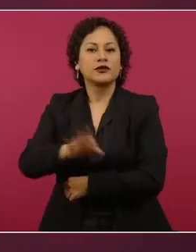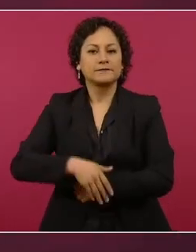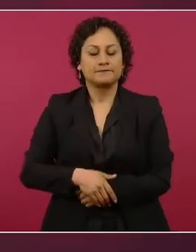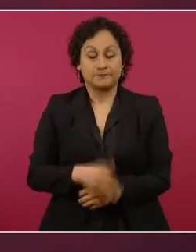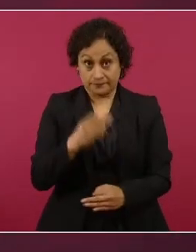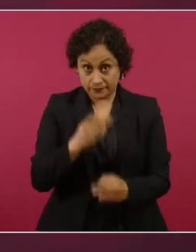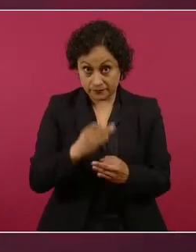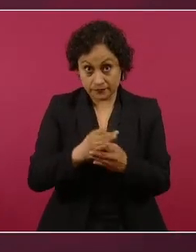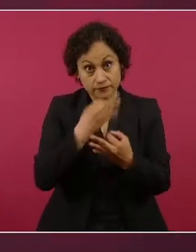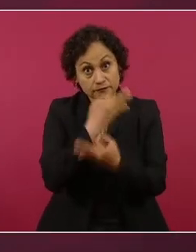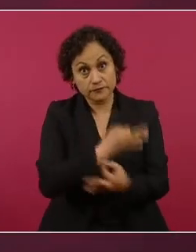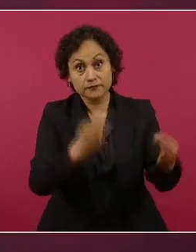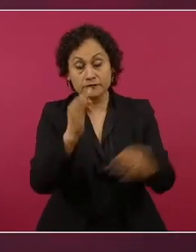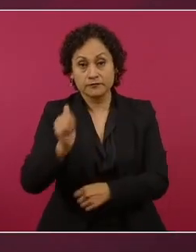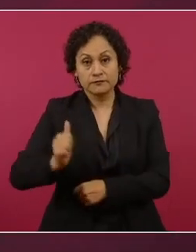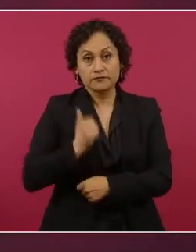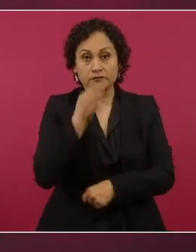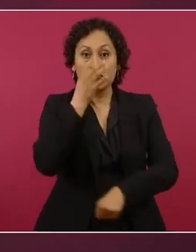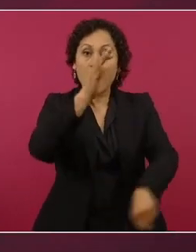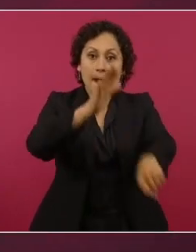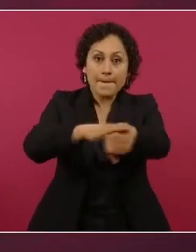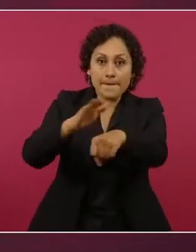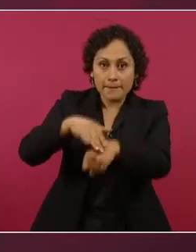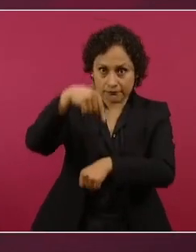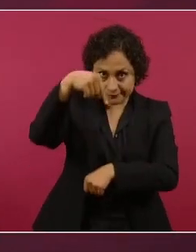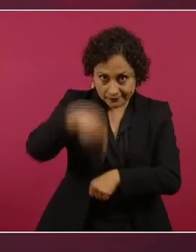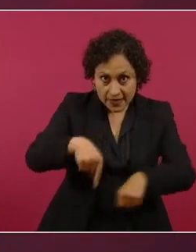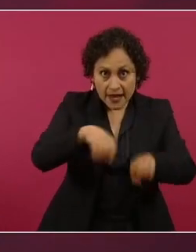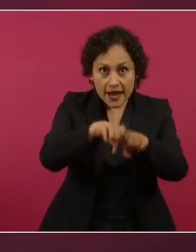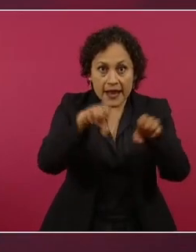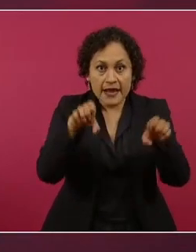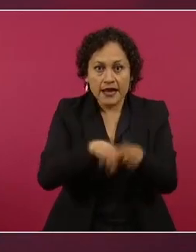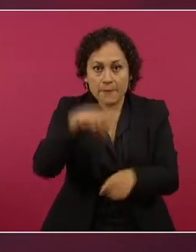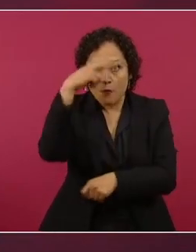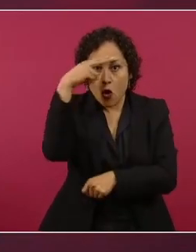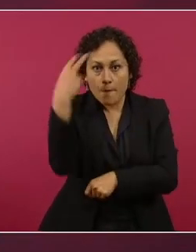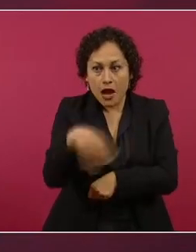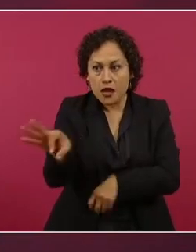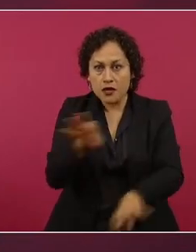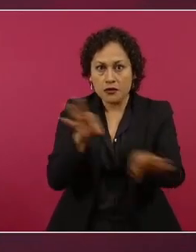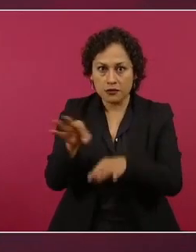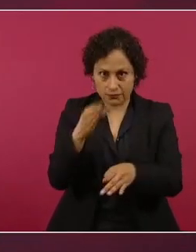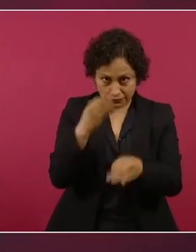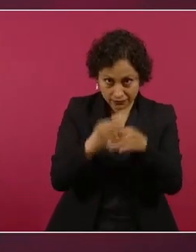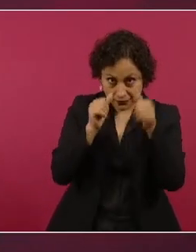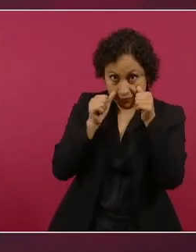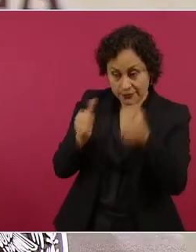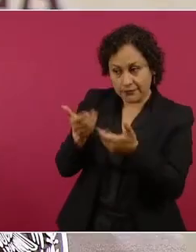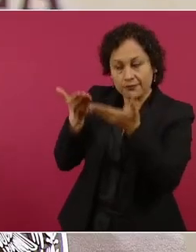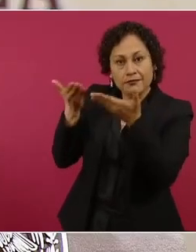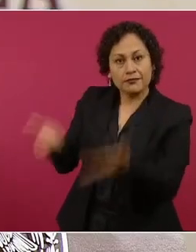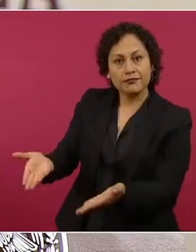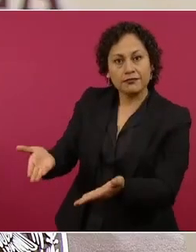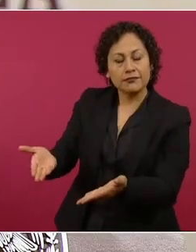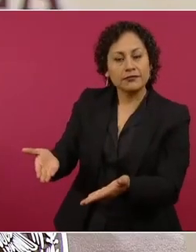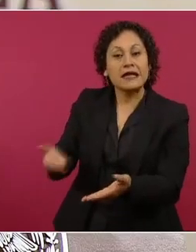Mexicana, que les echen el ojo. Aquí tenemos muy buenos jugadores.